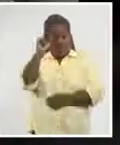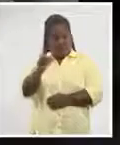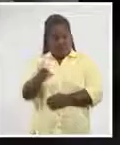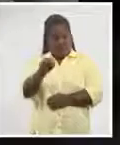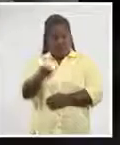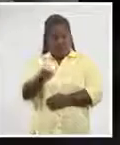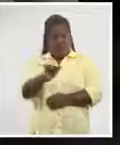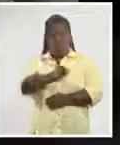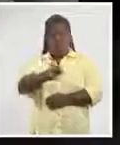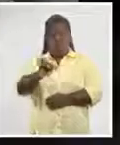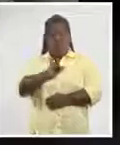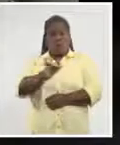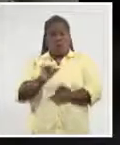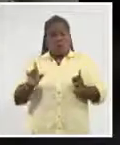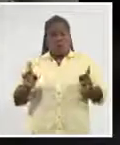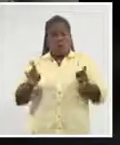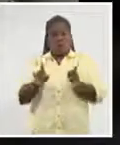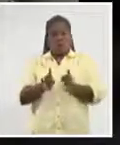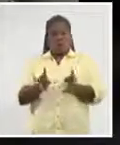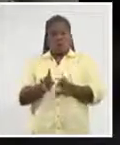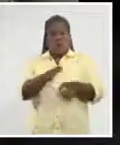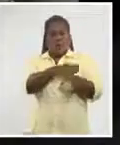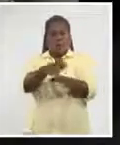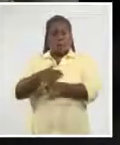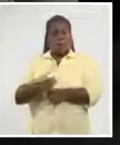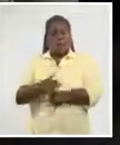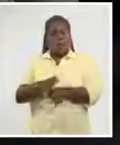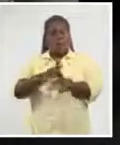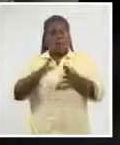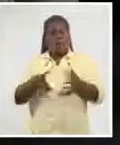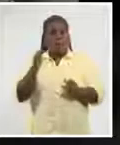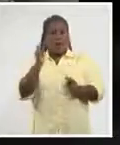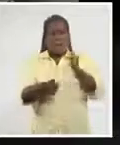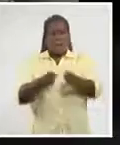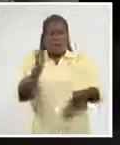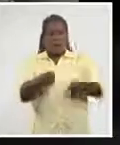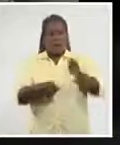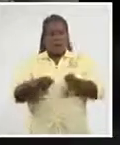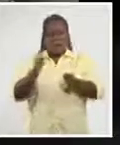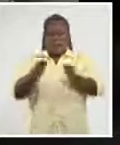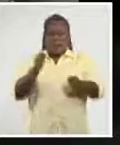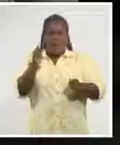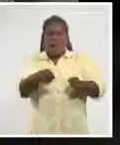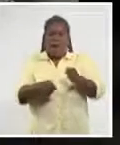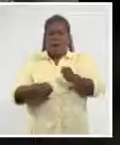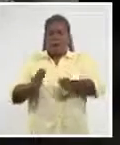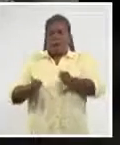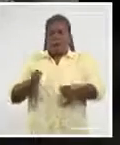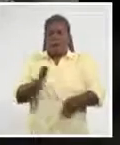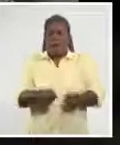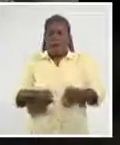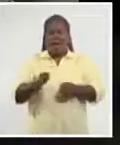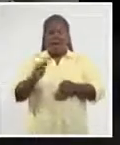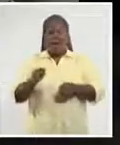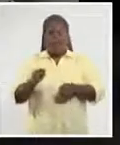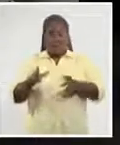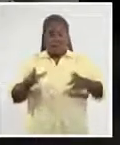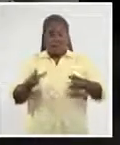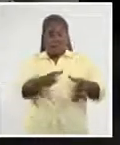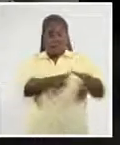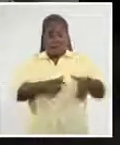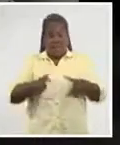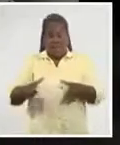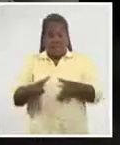una especie de resumen de distintas maneras de tocar la batería según los géneros e instrumentos que integran cada